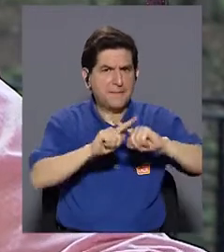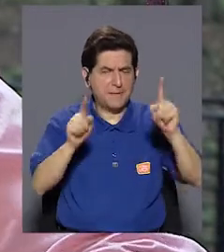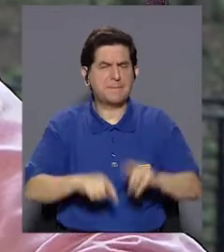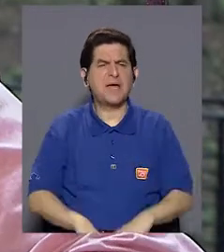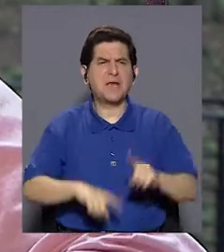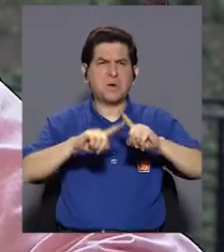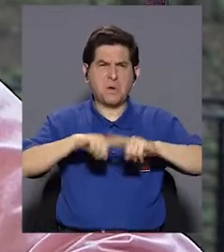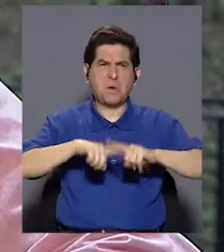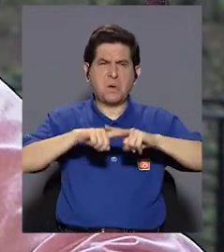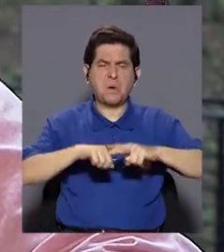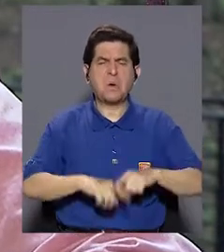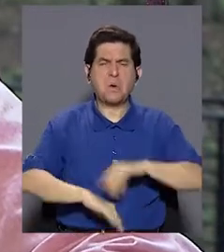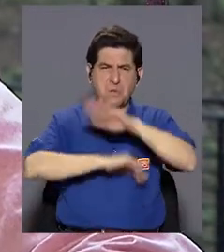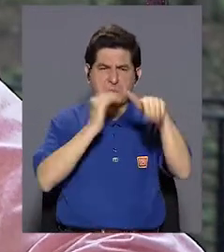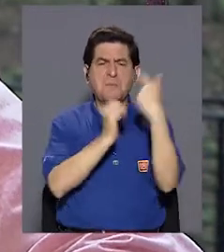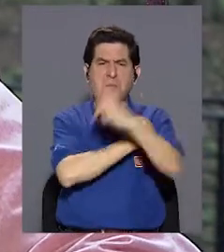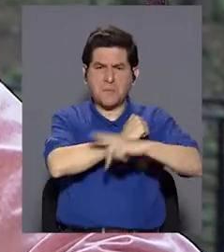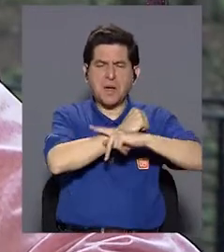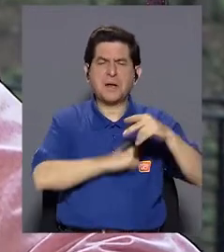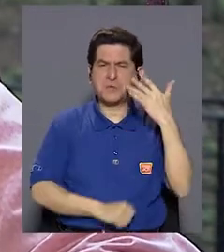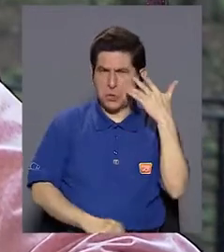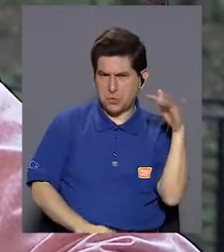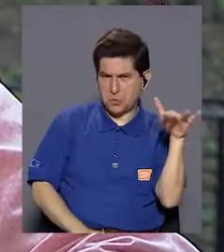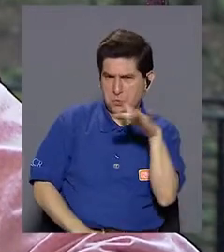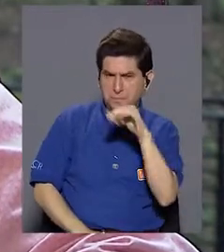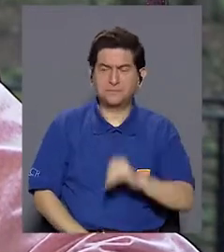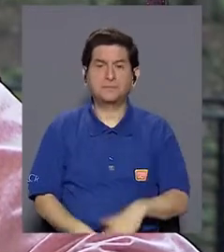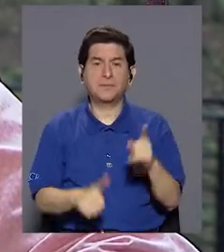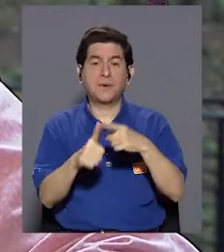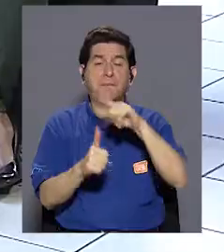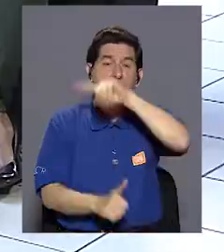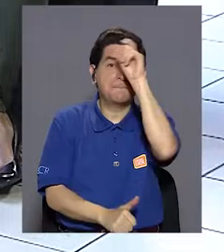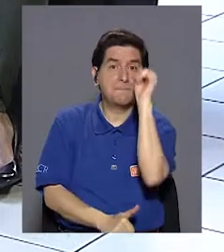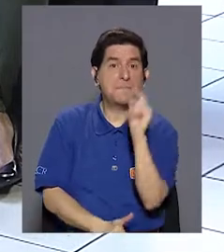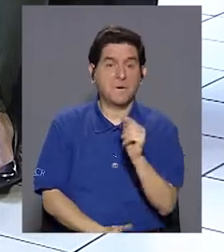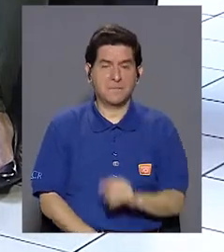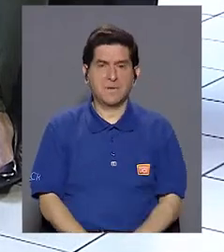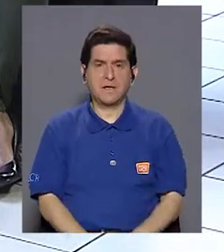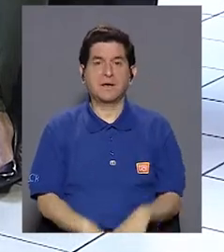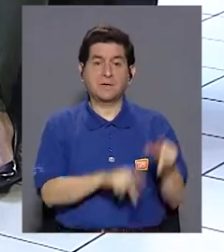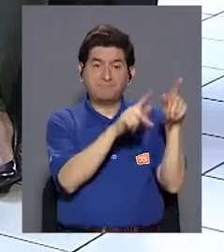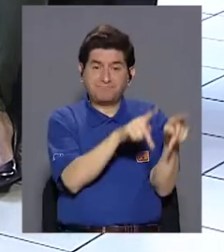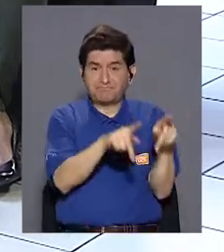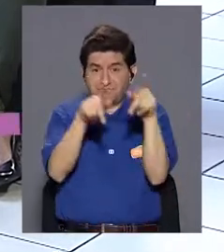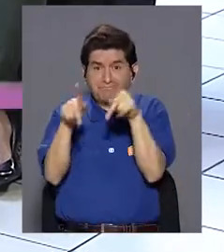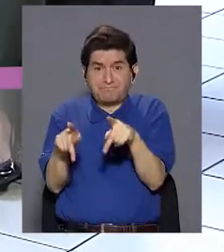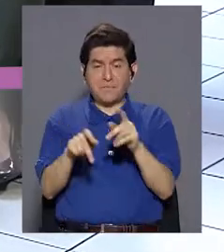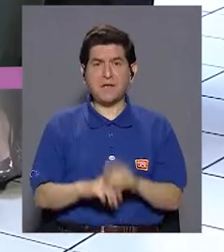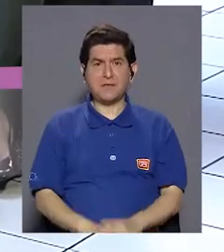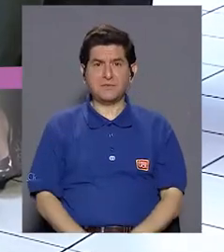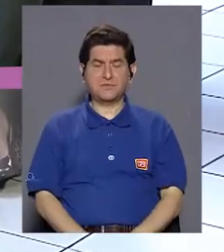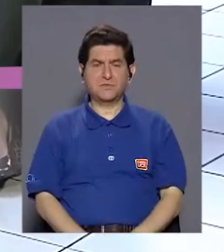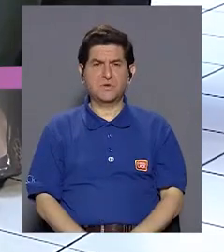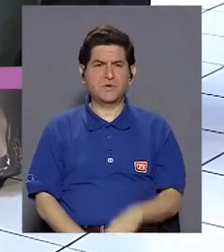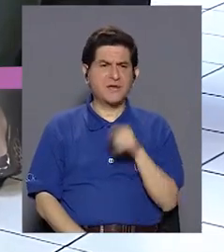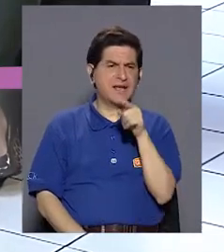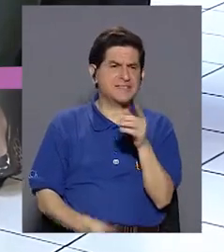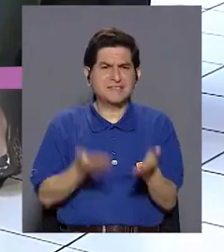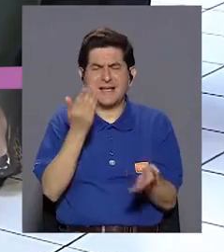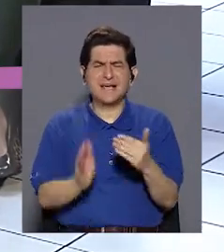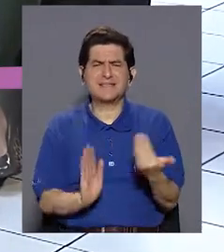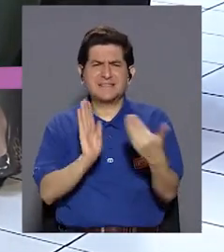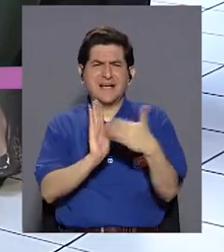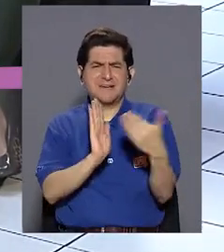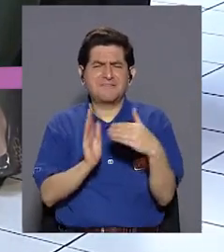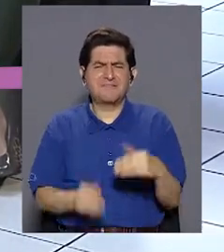tendencia es muy similar en todo el país. Sí, una de mis primeras interrogantes era, ¿qué personas, cuáles son las que